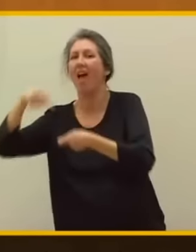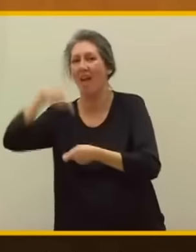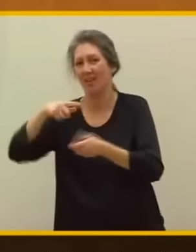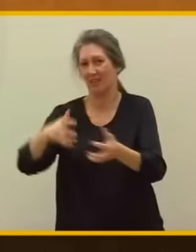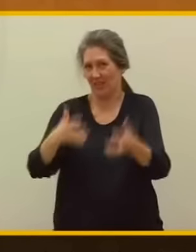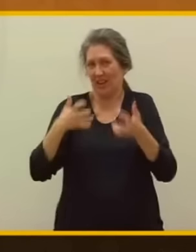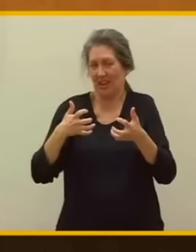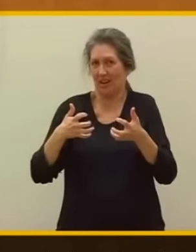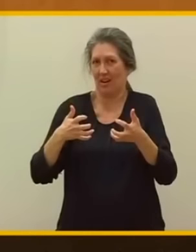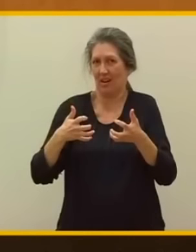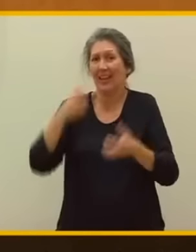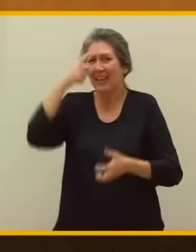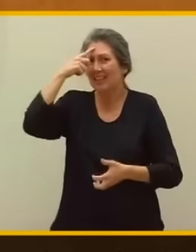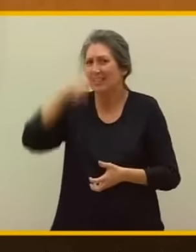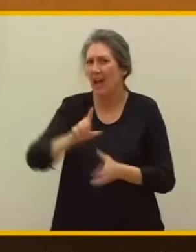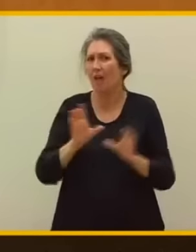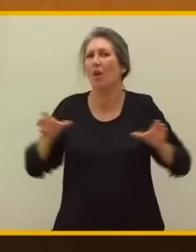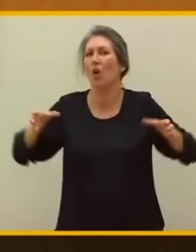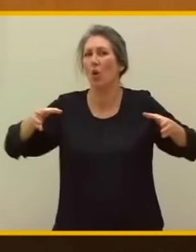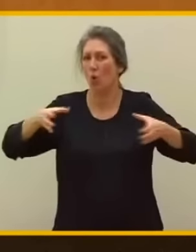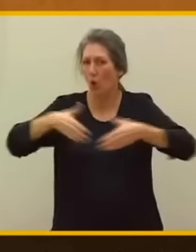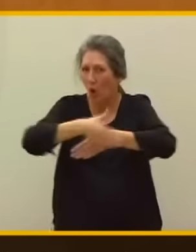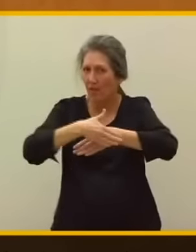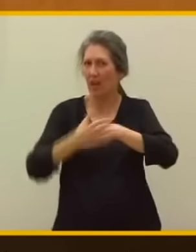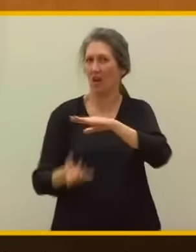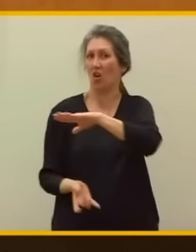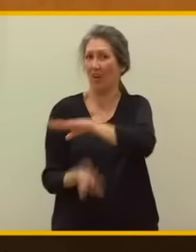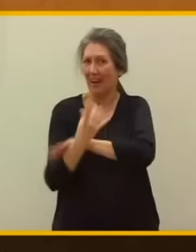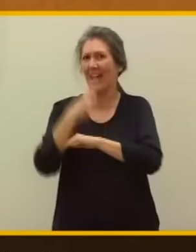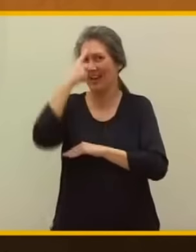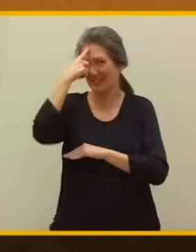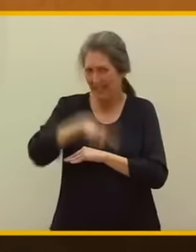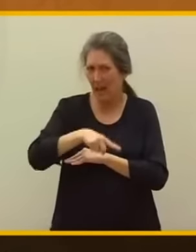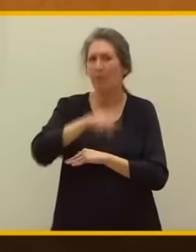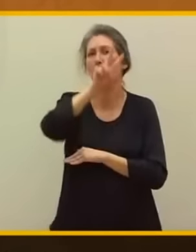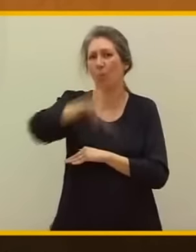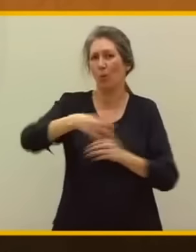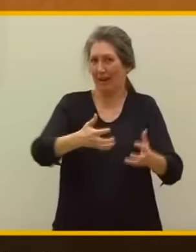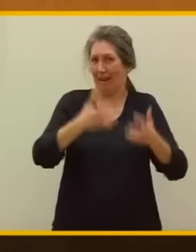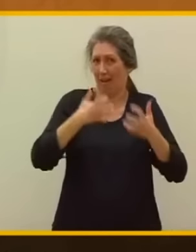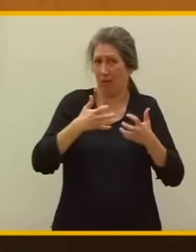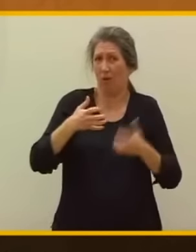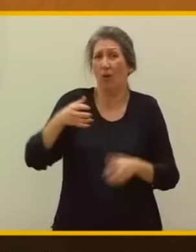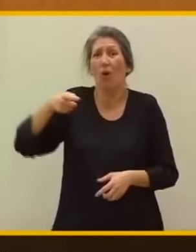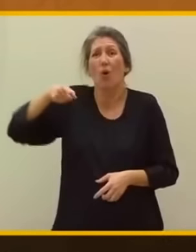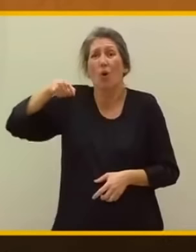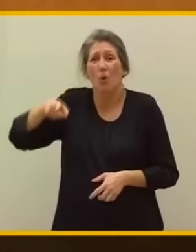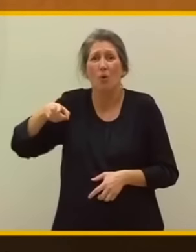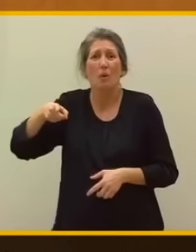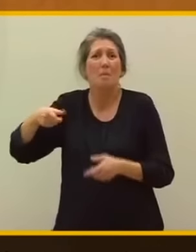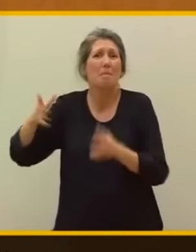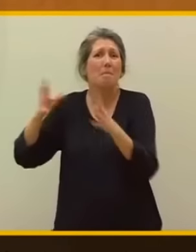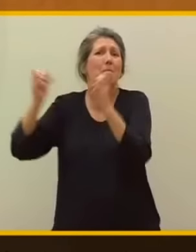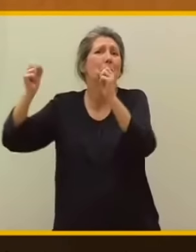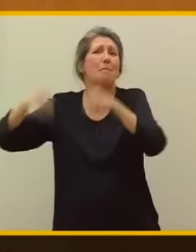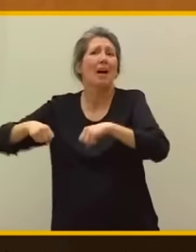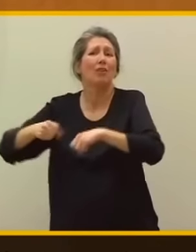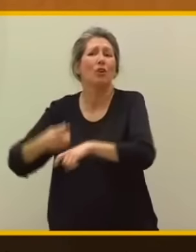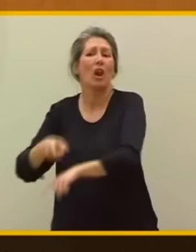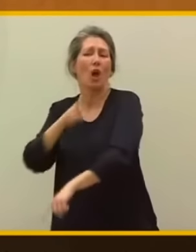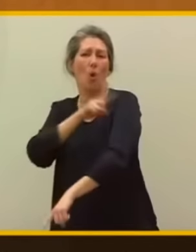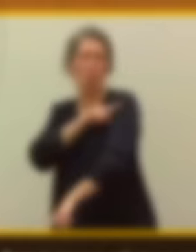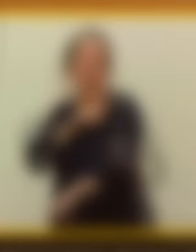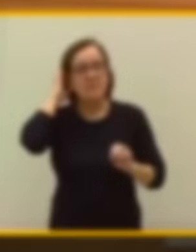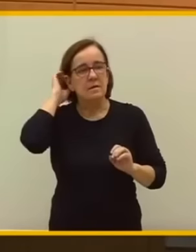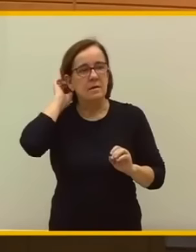sabe conformar un Gobierno. Y ustedes solamente saben pactar con la ultraderecha. Esa es